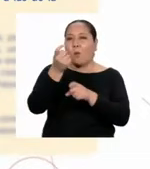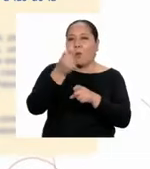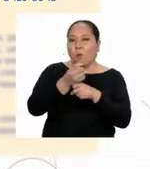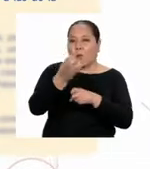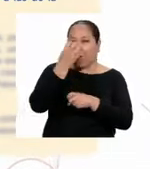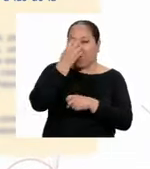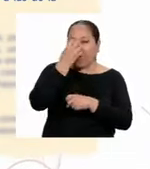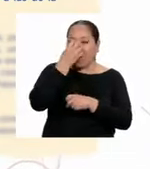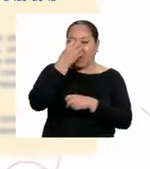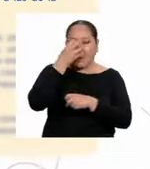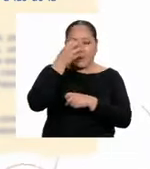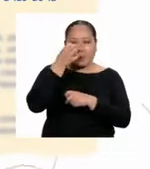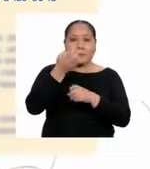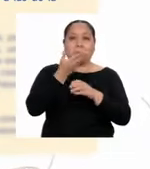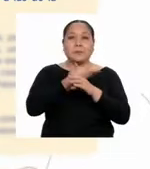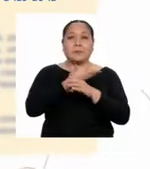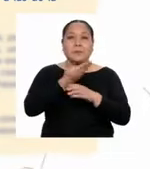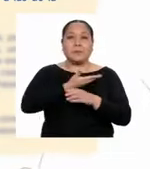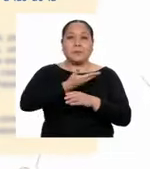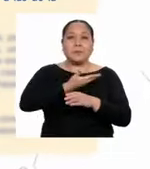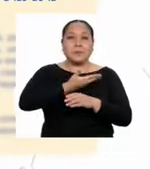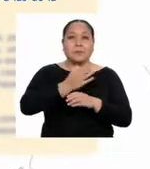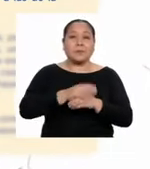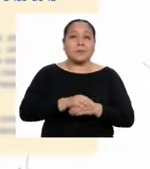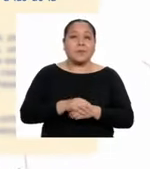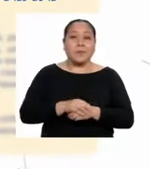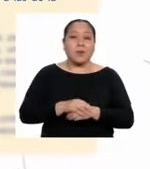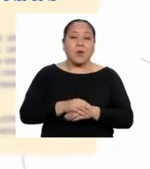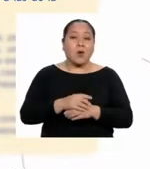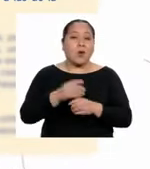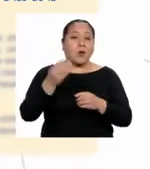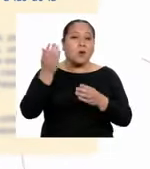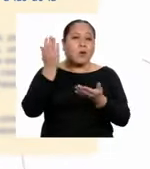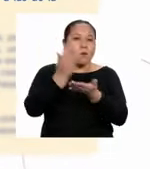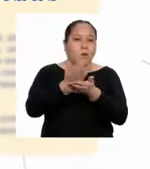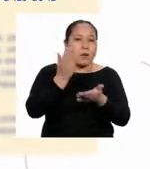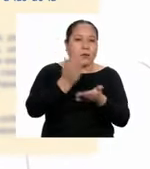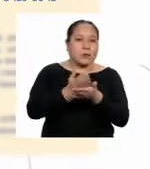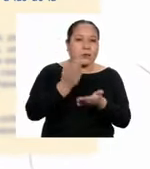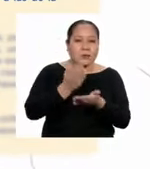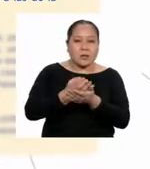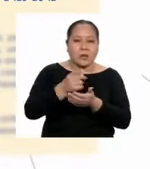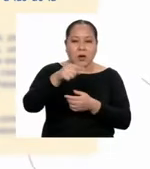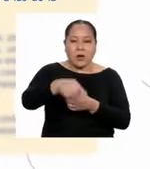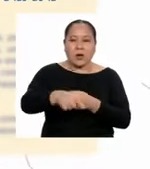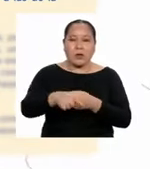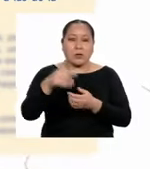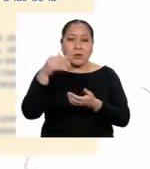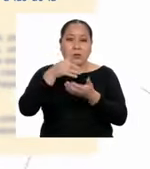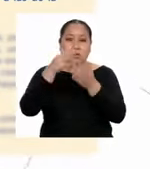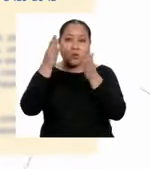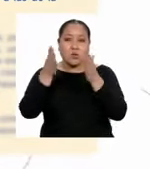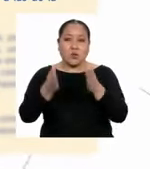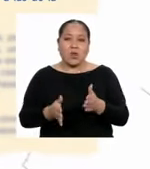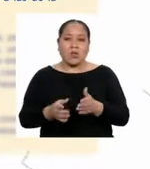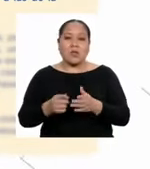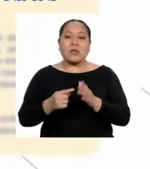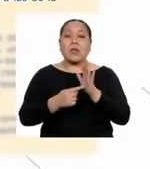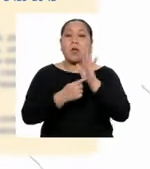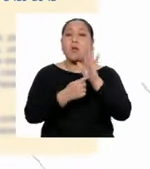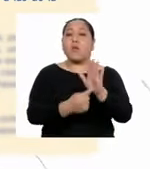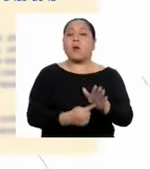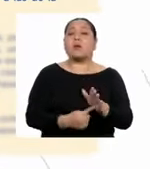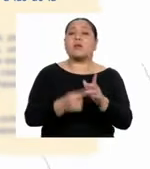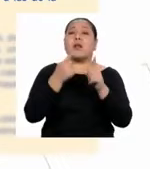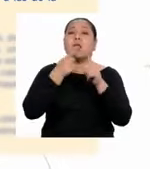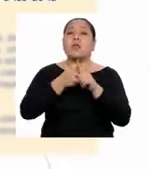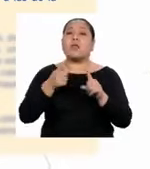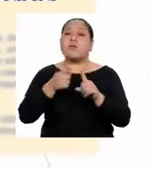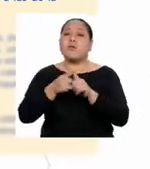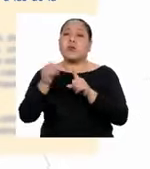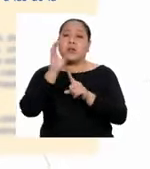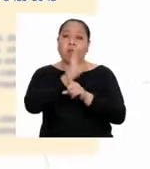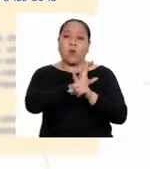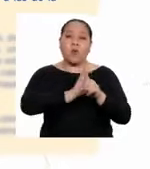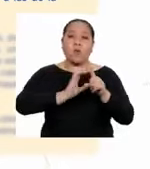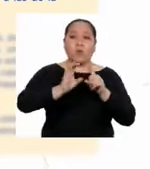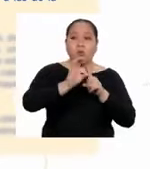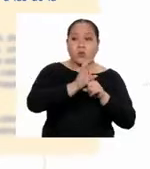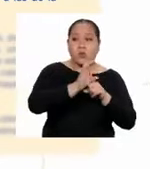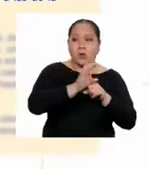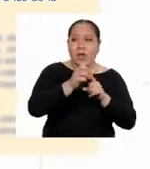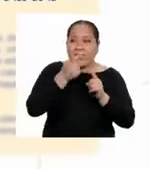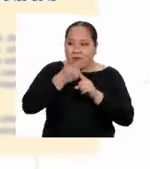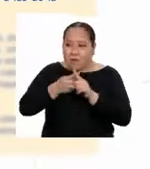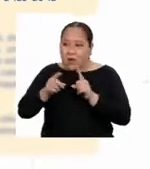rechazo y maltrato a aquellos estudiantes que expresan manifestaciones culturales diferentes a las de la mayoría.